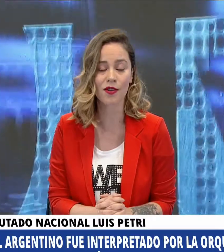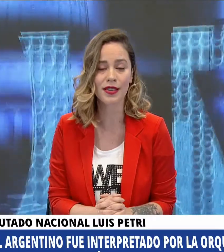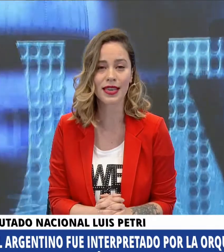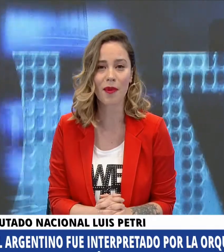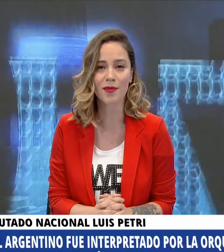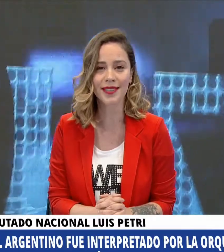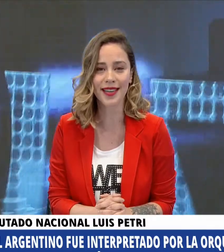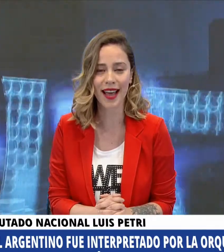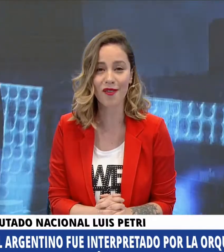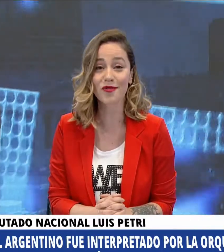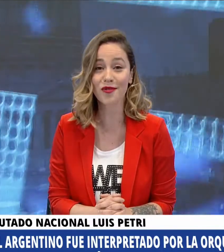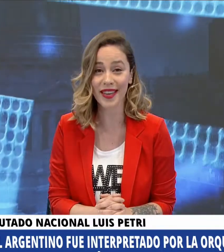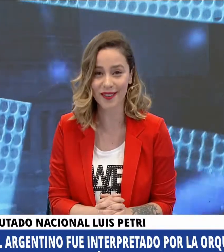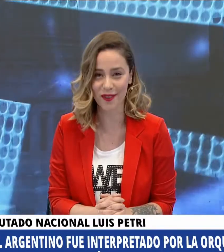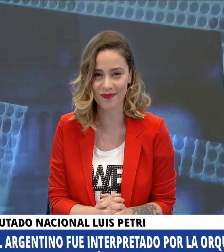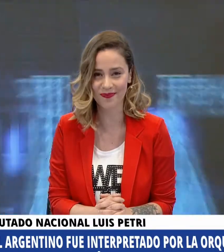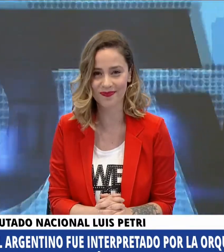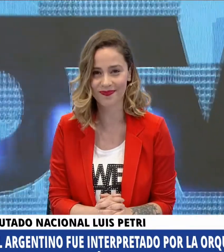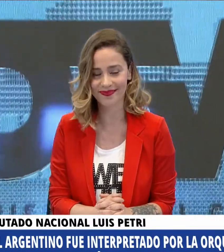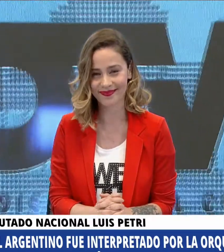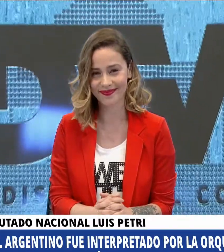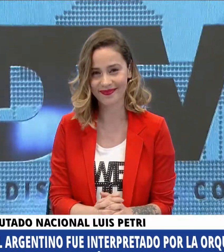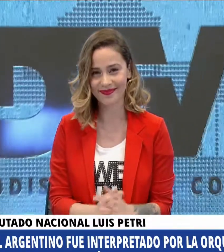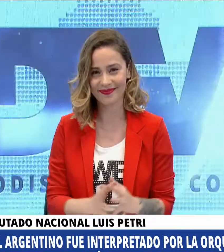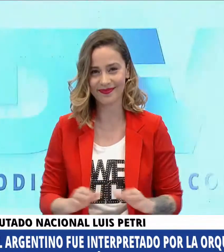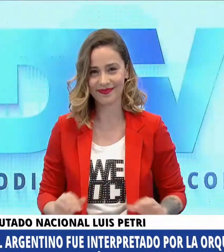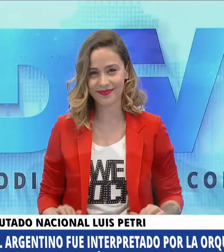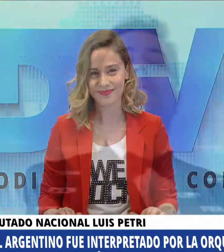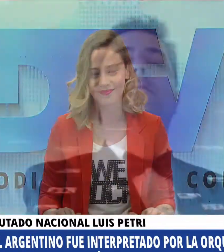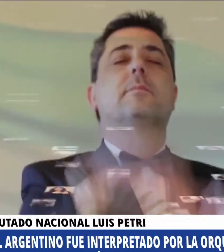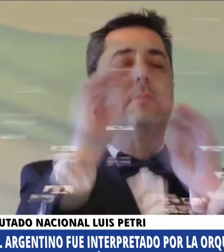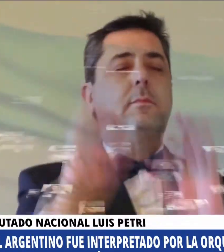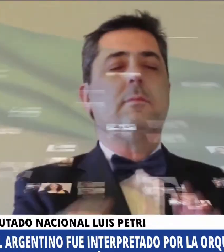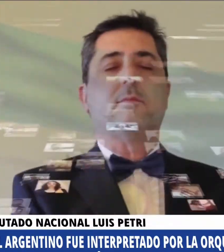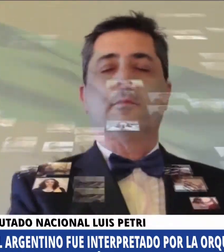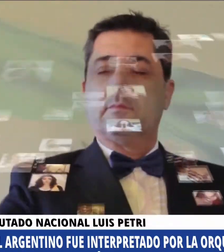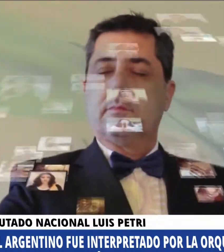recinto y vamos a charlar con su director de